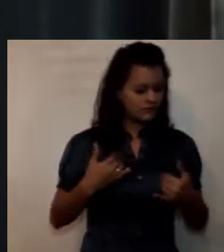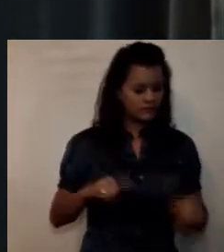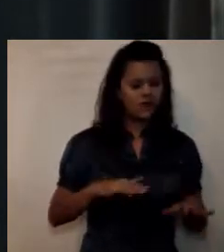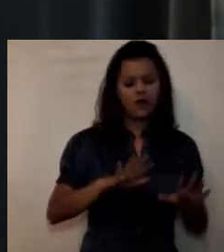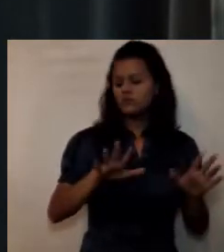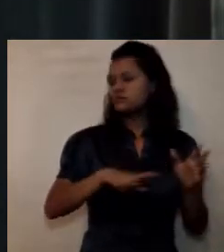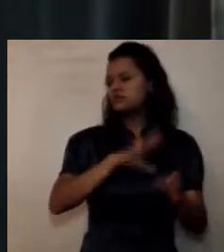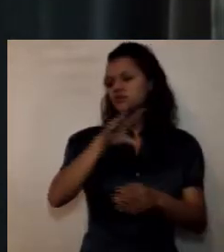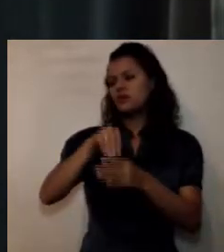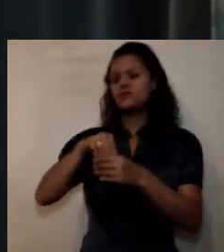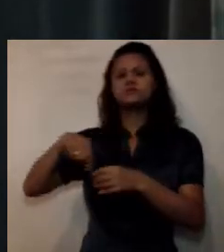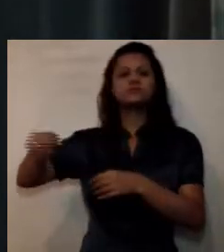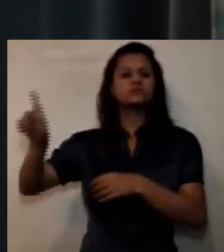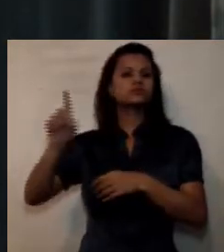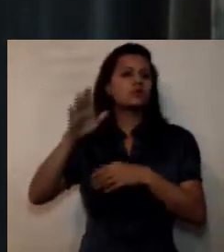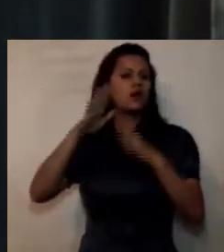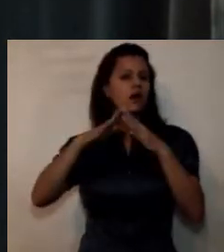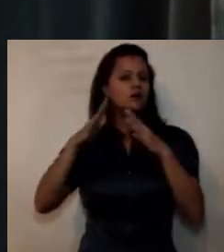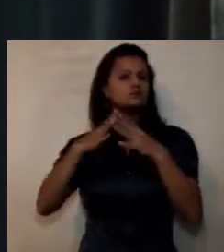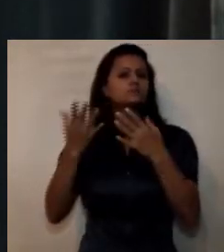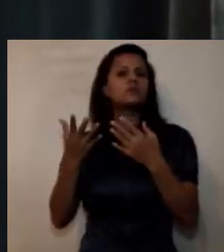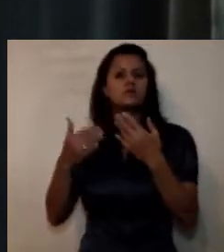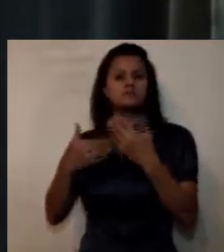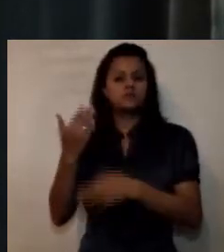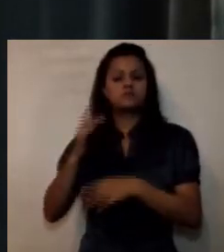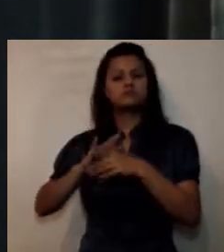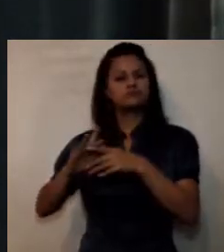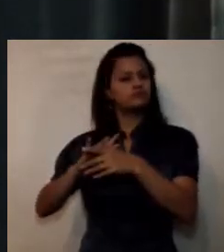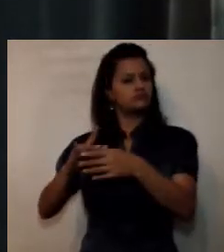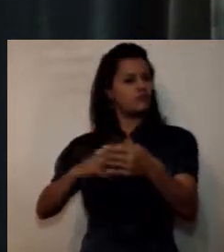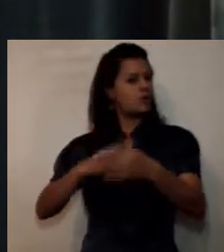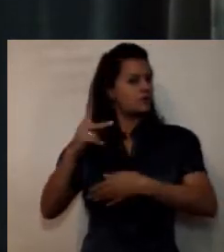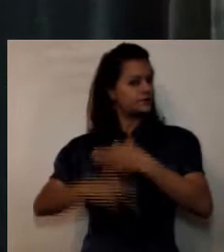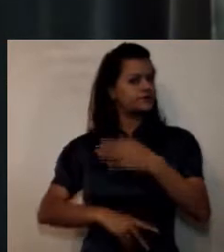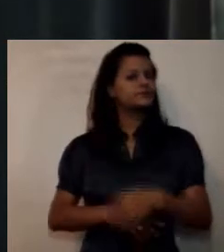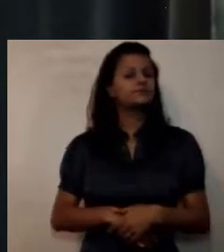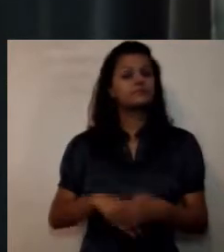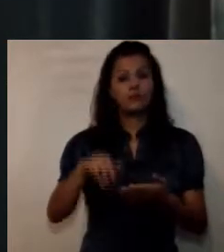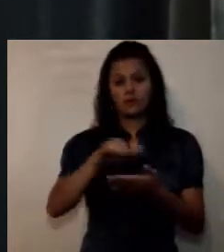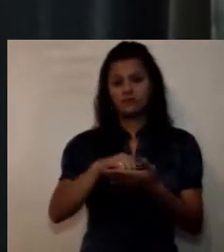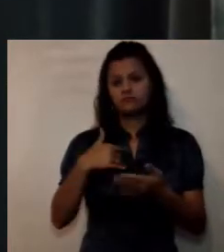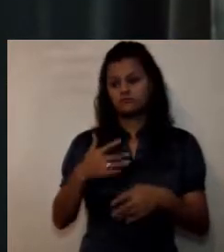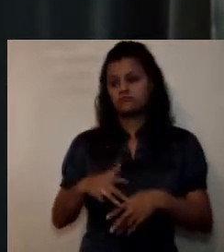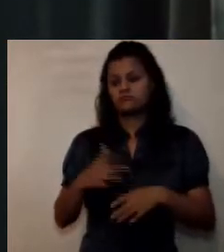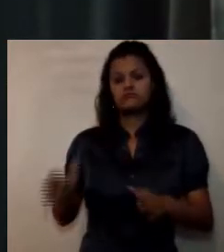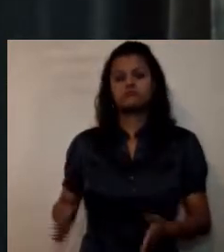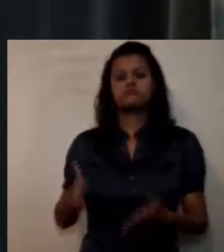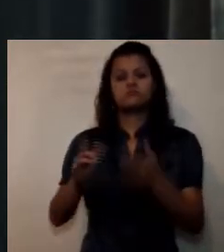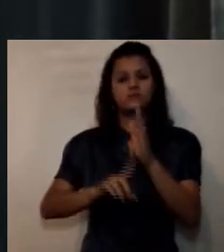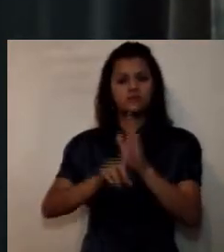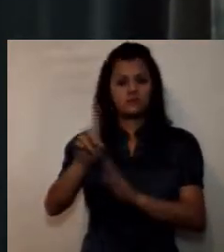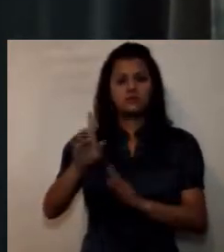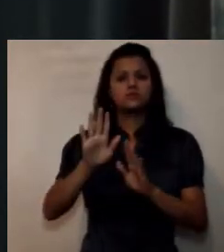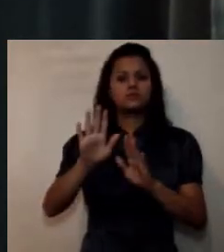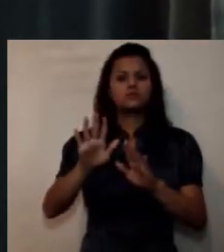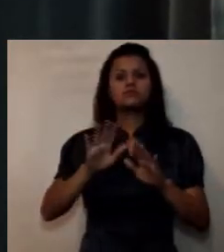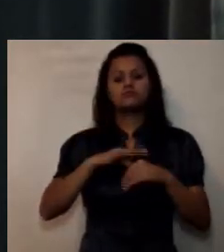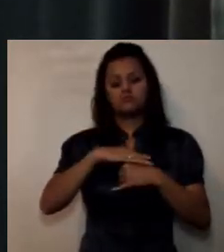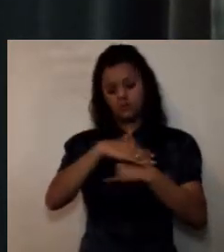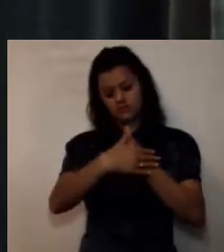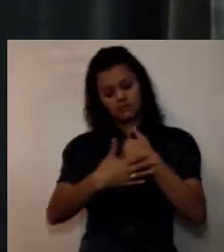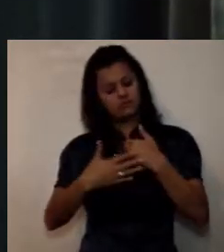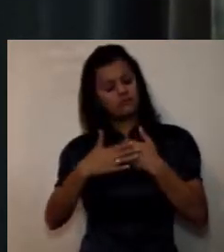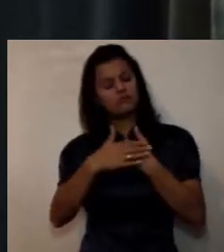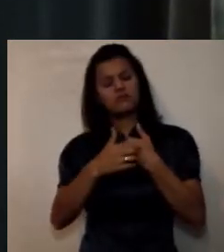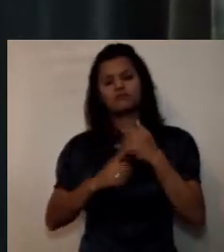origen que implementen estos proyectos productivos de esa manera contribuimos al desarrollo de cada una de las regiones a donde van